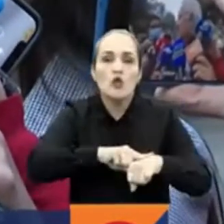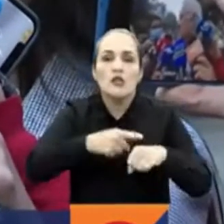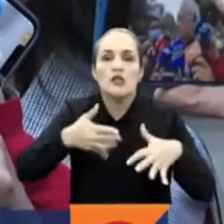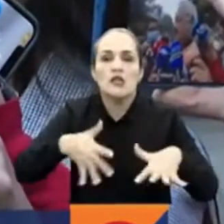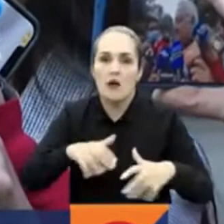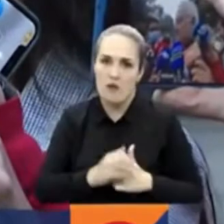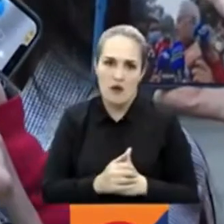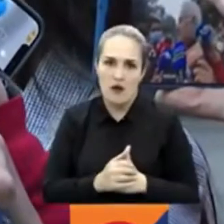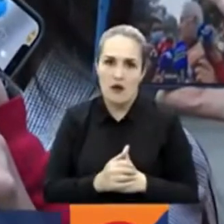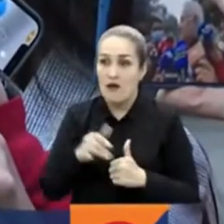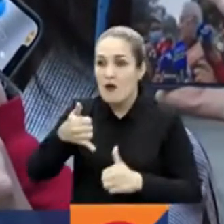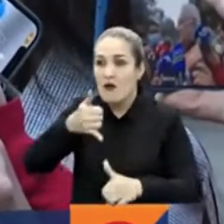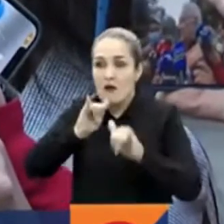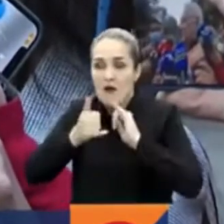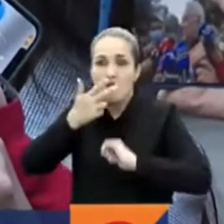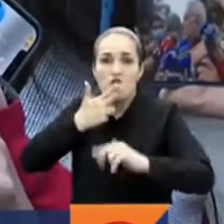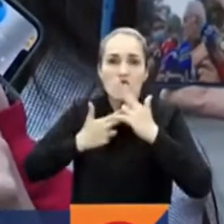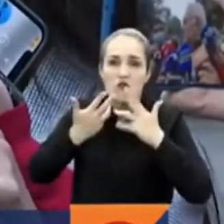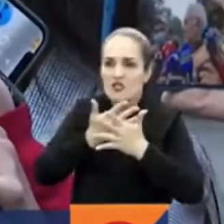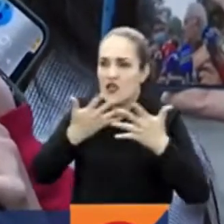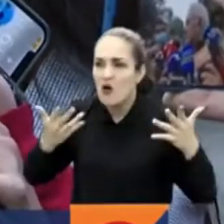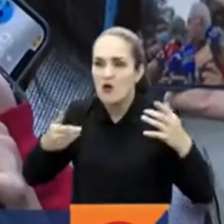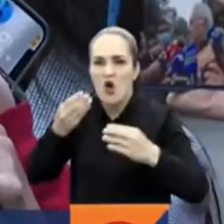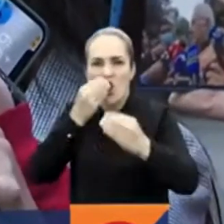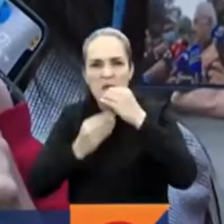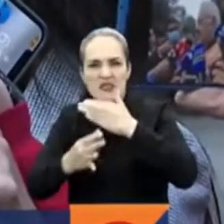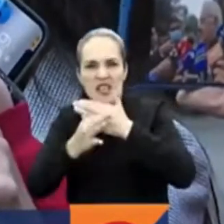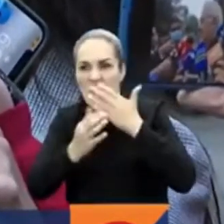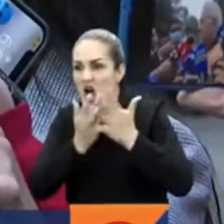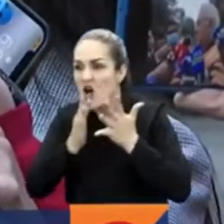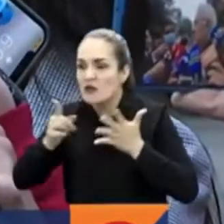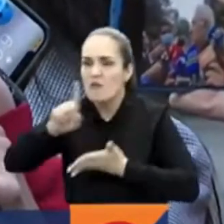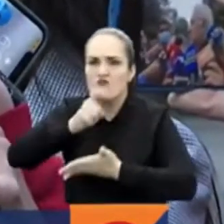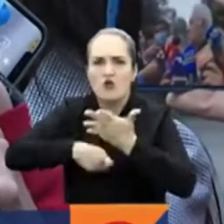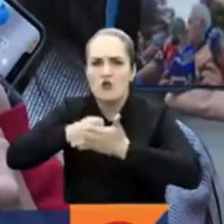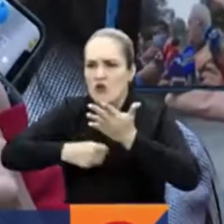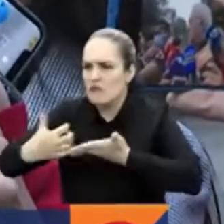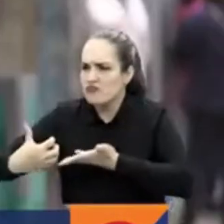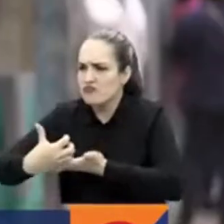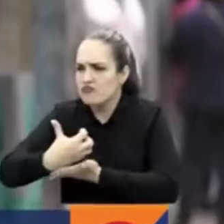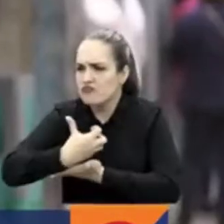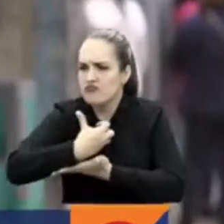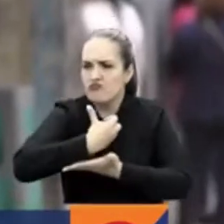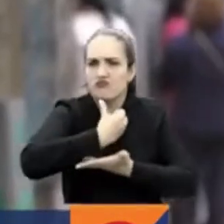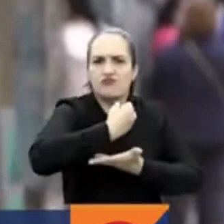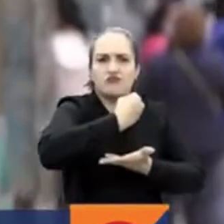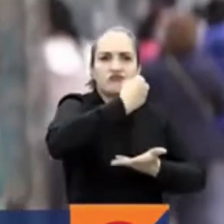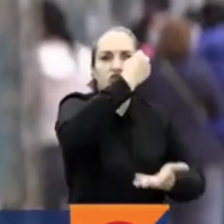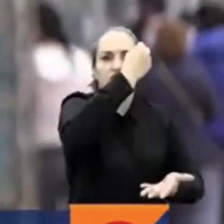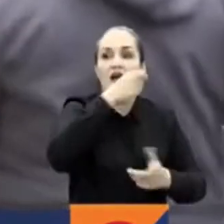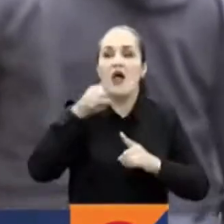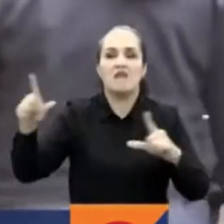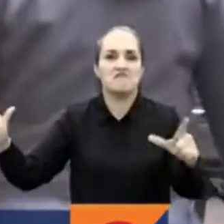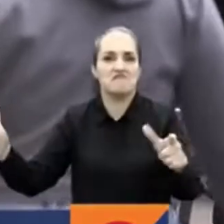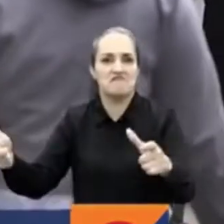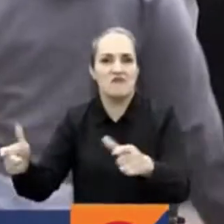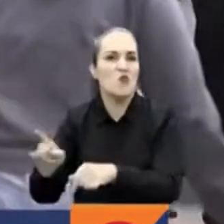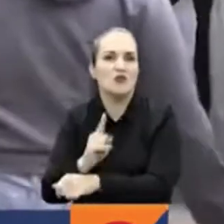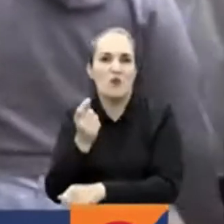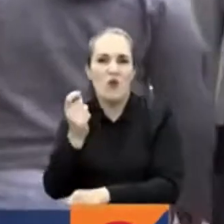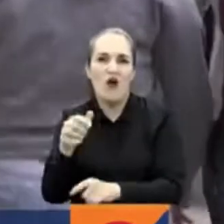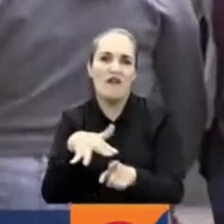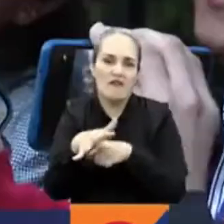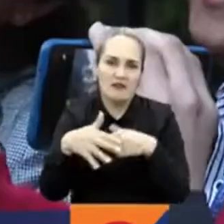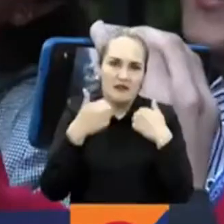bebidas y esas comidas se vayan reduciendo en términos de consumo. Otro objetivo será fortalecer la lucha